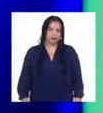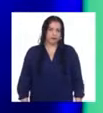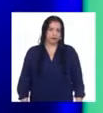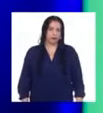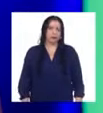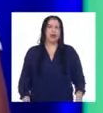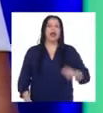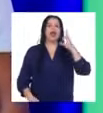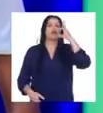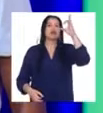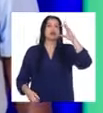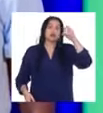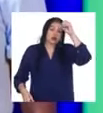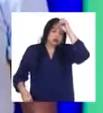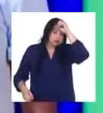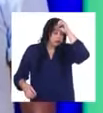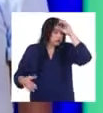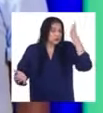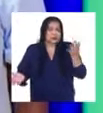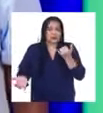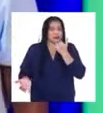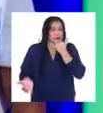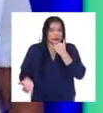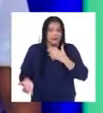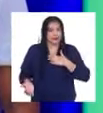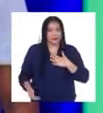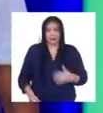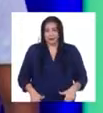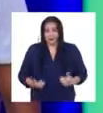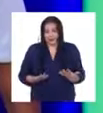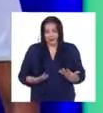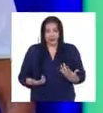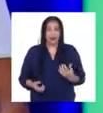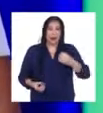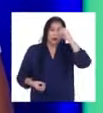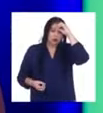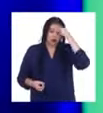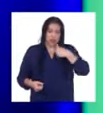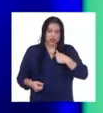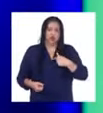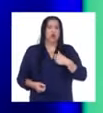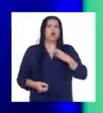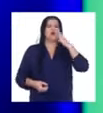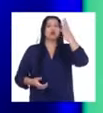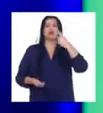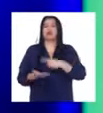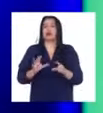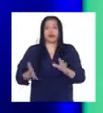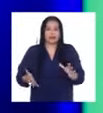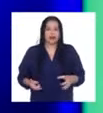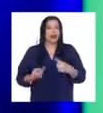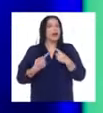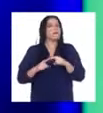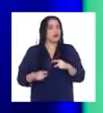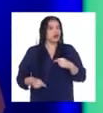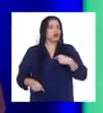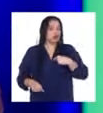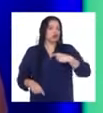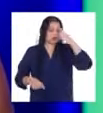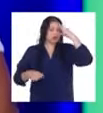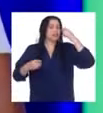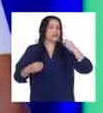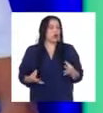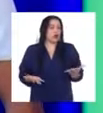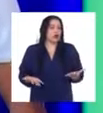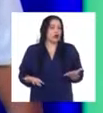el futuro es incierto no sé lo que pueda hacer más adelante pero sí de algo estoy